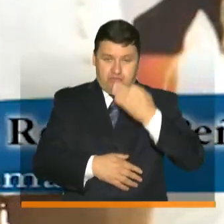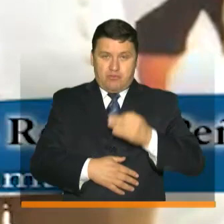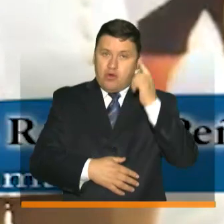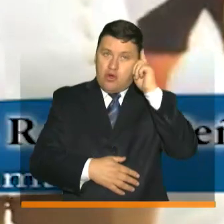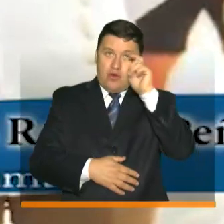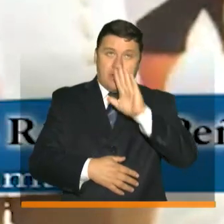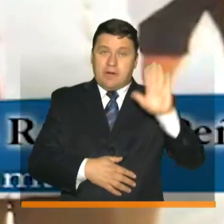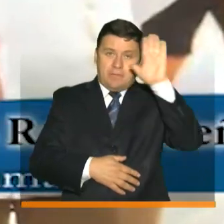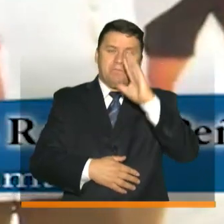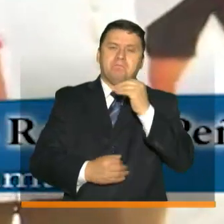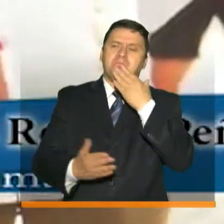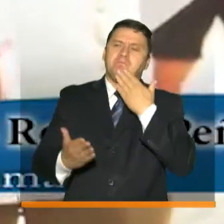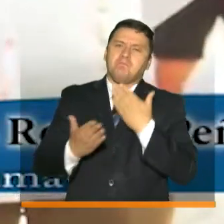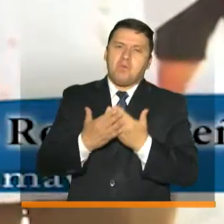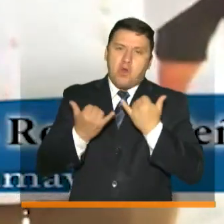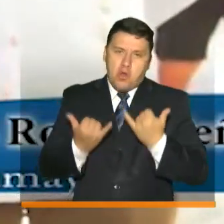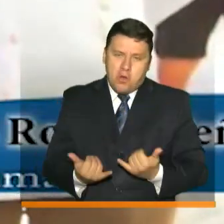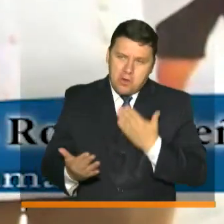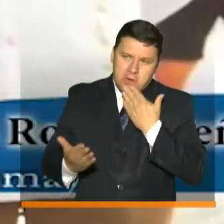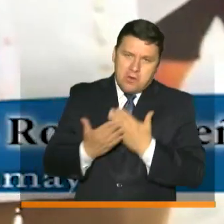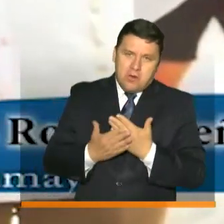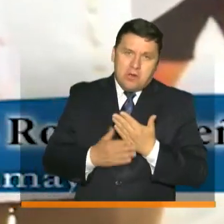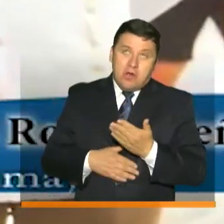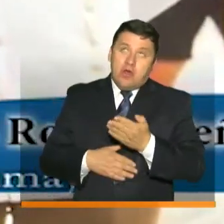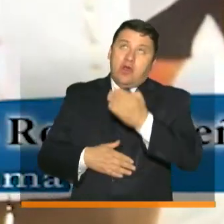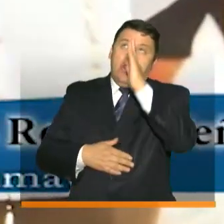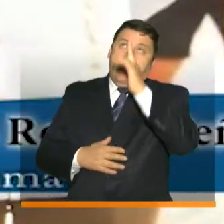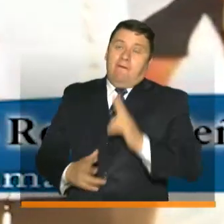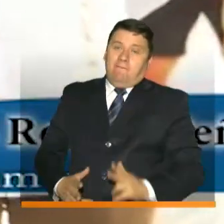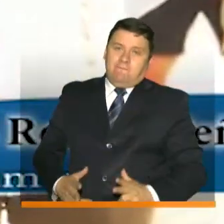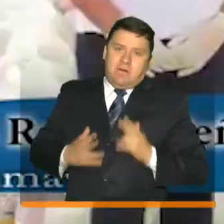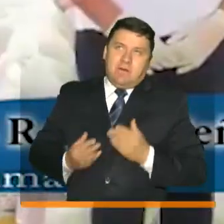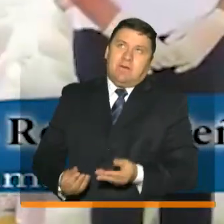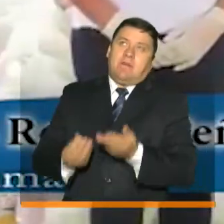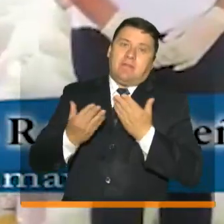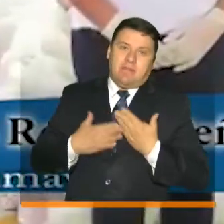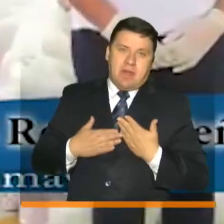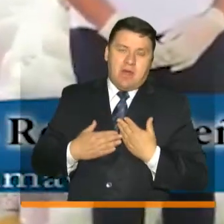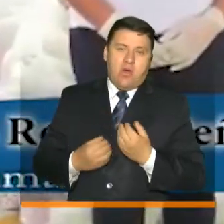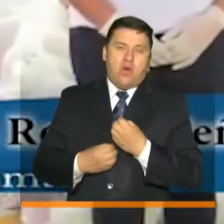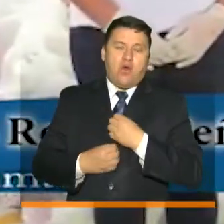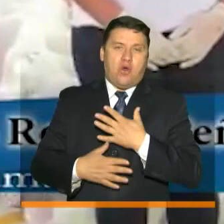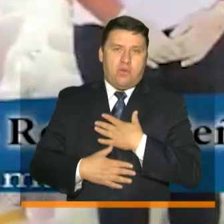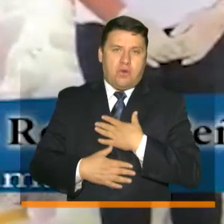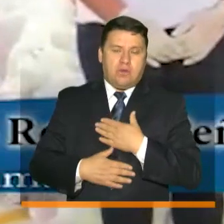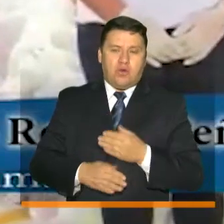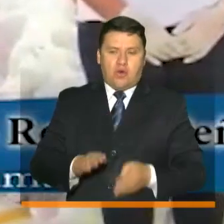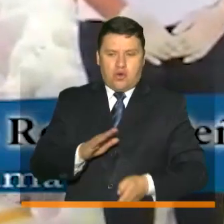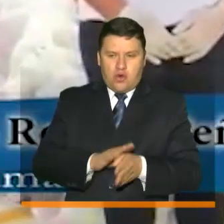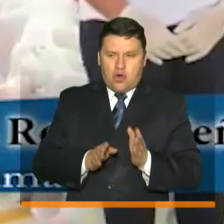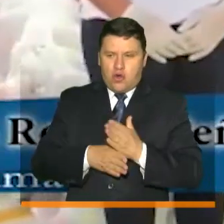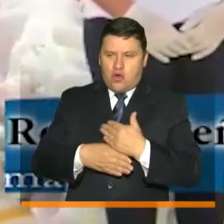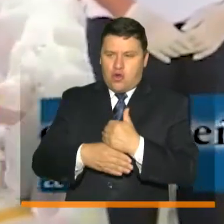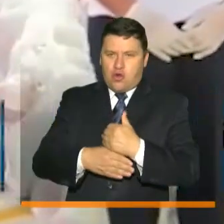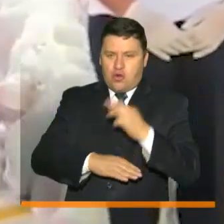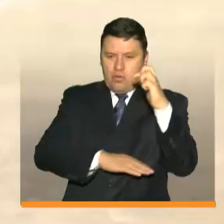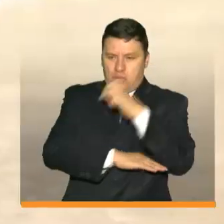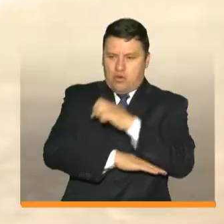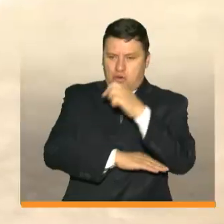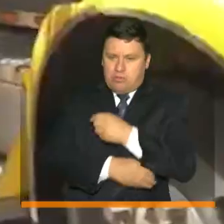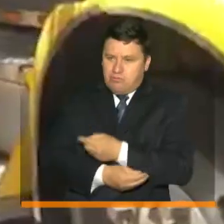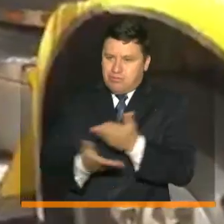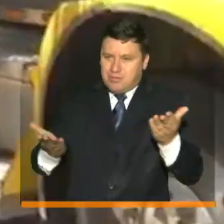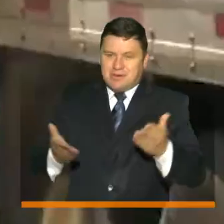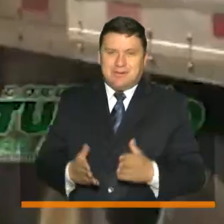quiero darle gracias hoy al Dios de la vida que nos da la oportunidad de seguir compartiendo con los putumayenses